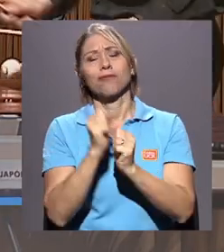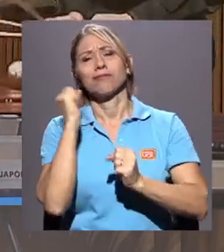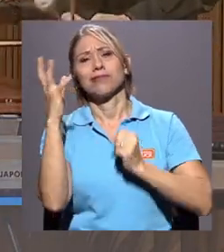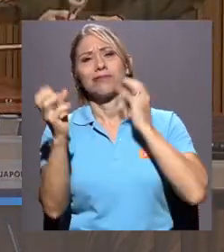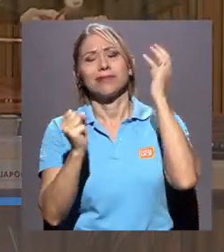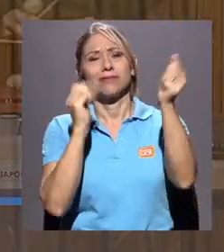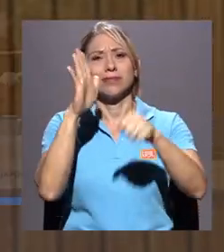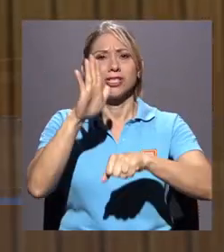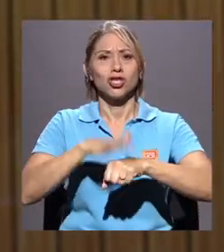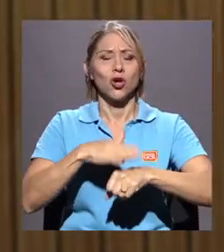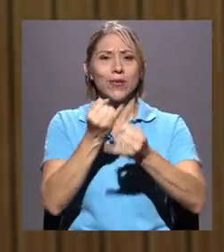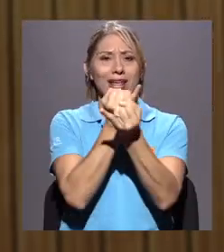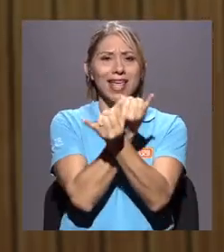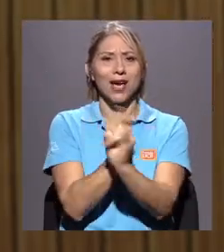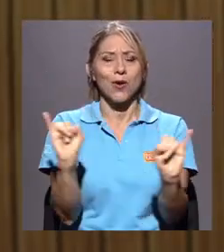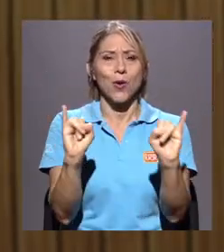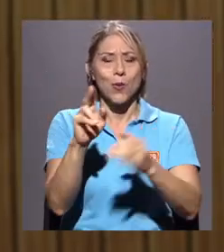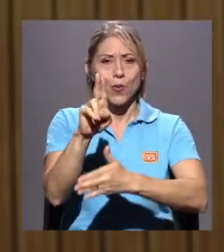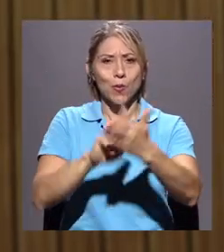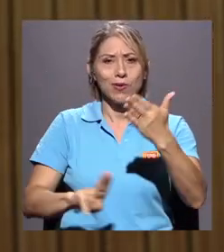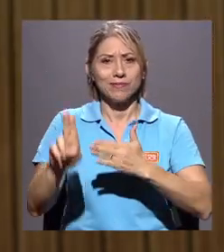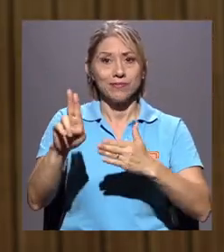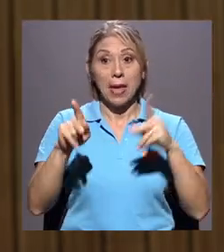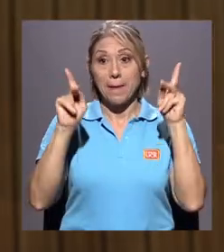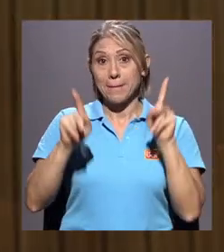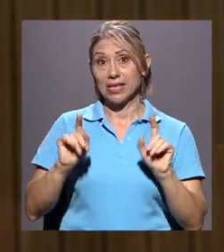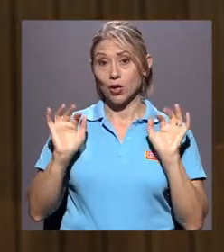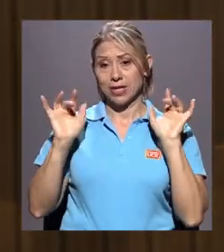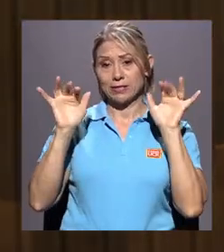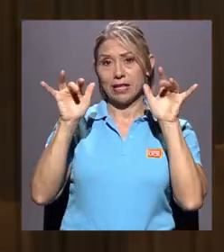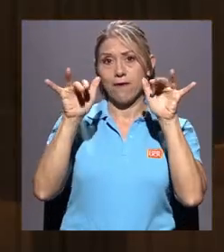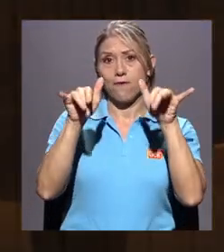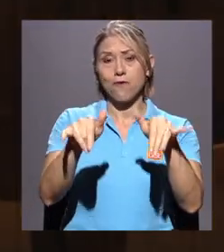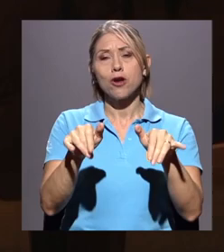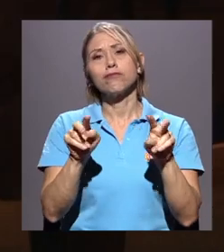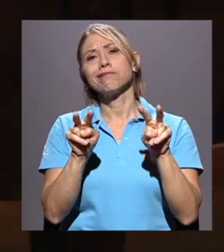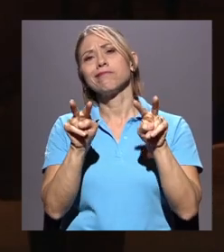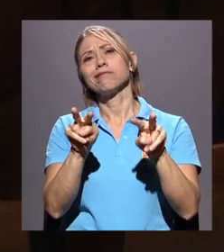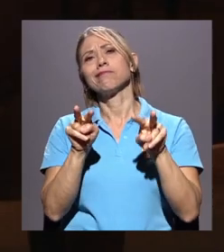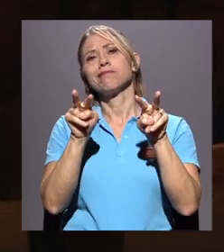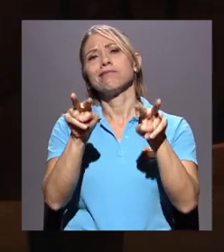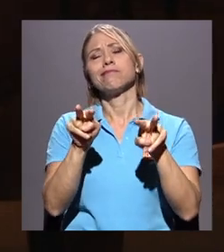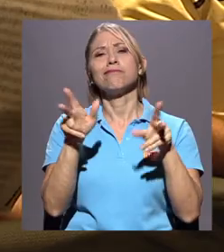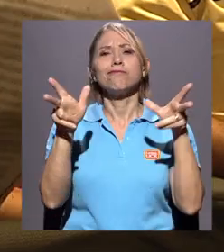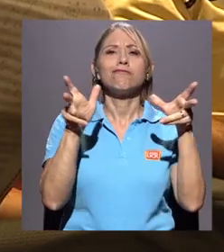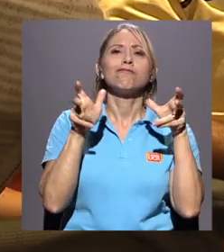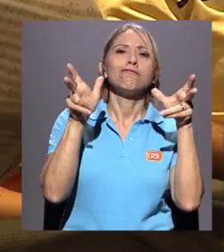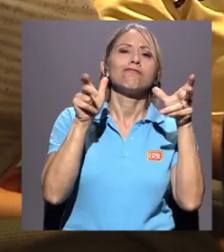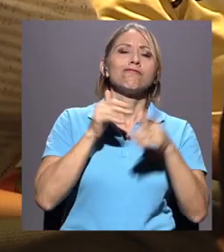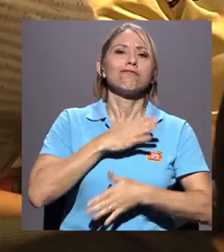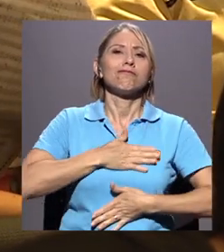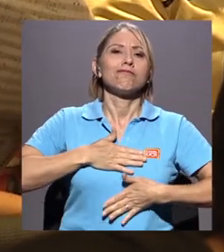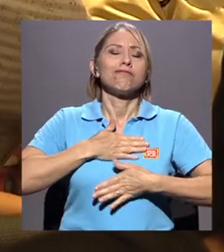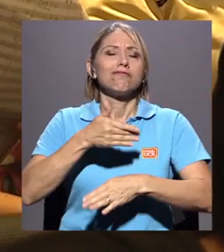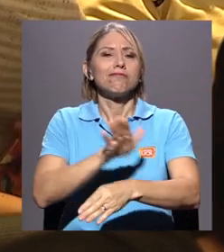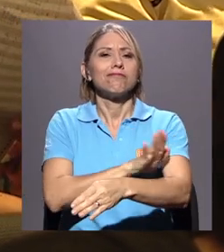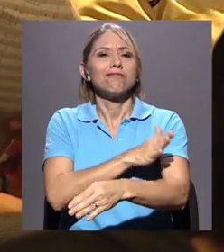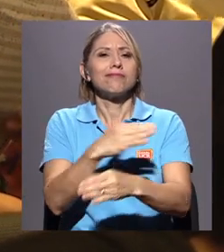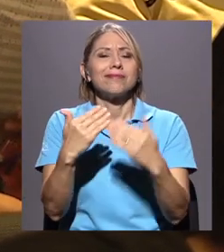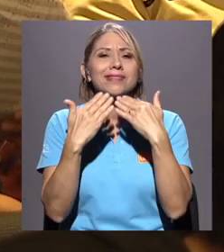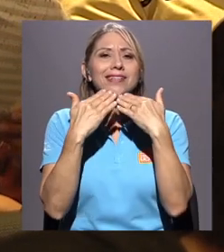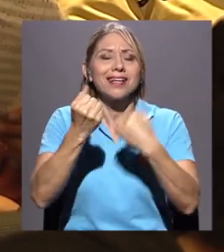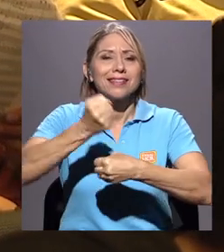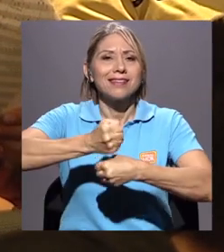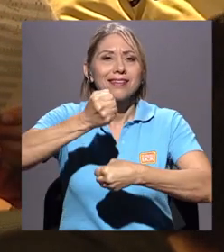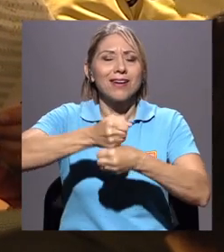Universitaria. Los asistentes tuvieron la oportunidad de disfrutar de nuevos mundos sonoros gracias a la obra